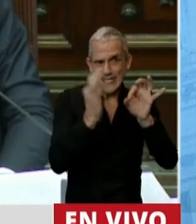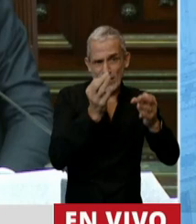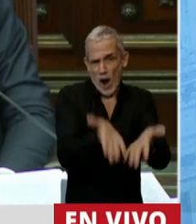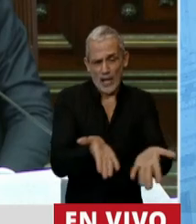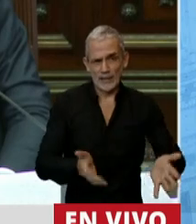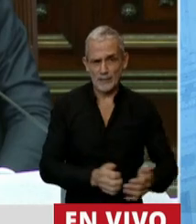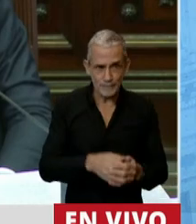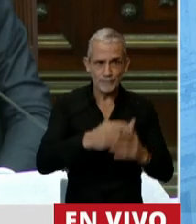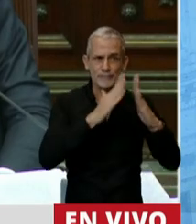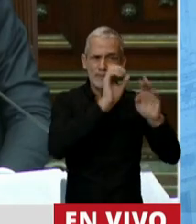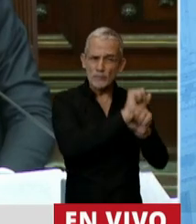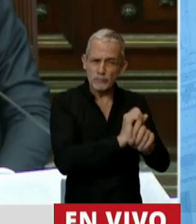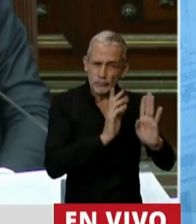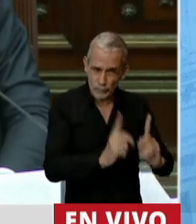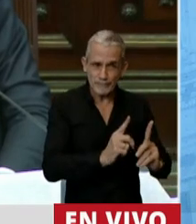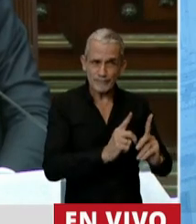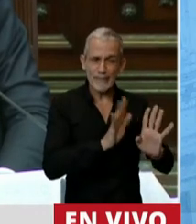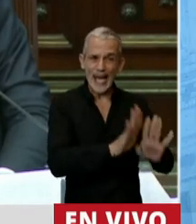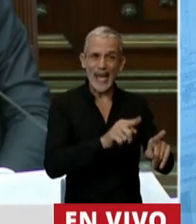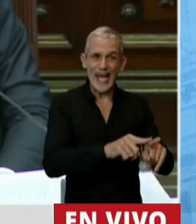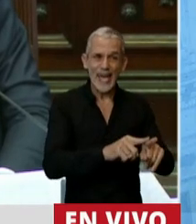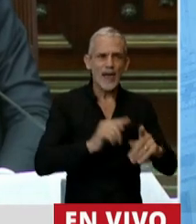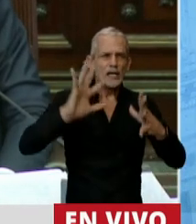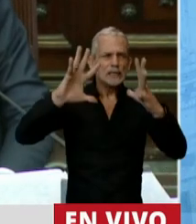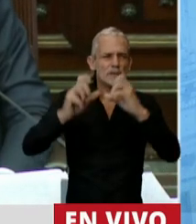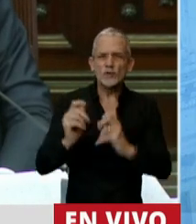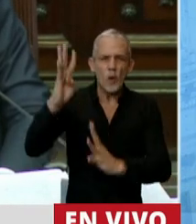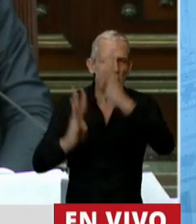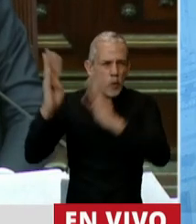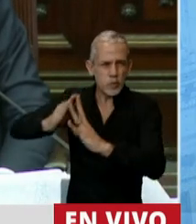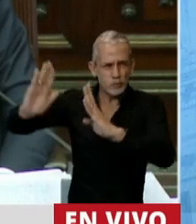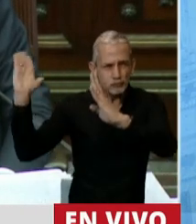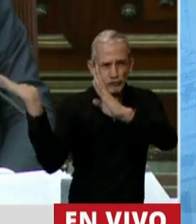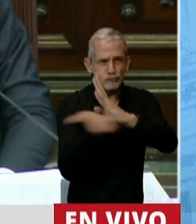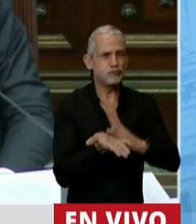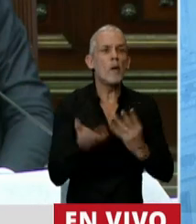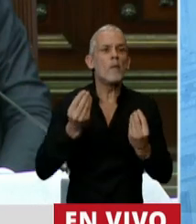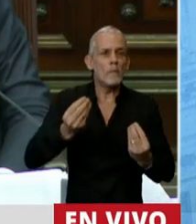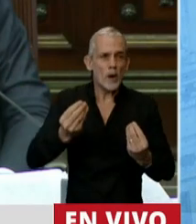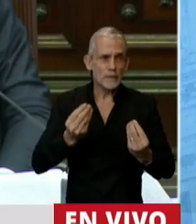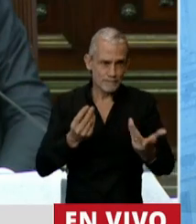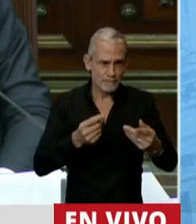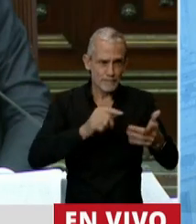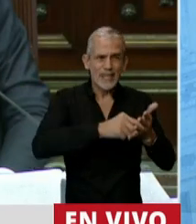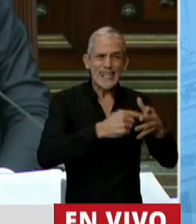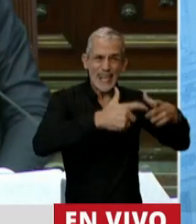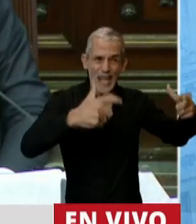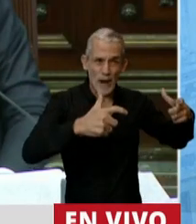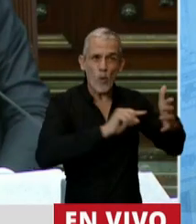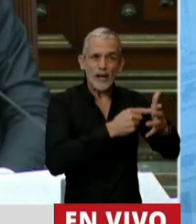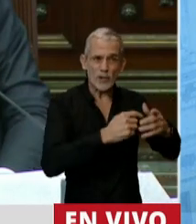pasó esta cuarentena se desmontaron y se destruyeron montes en la Argentina por dos veces la ciudad de Buenos Aires.